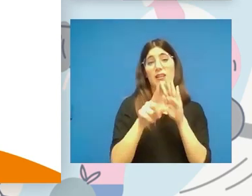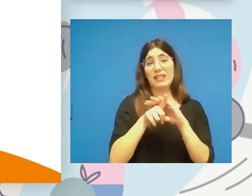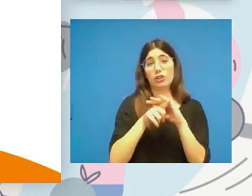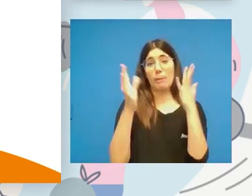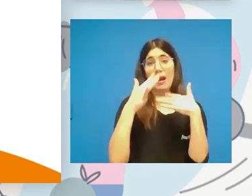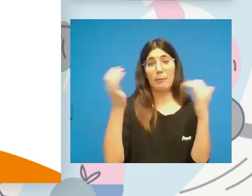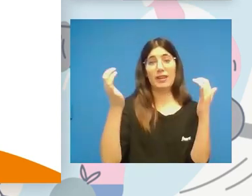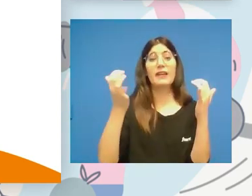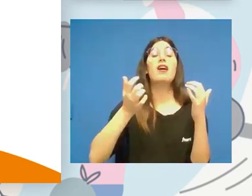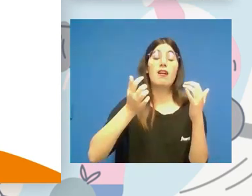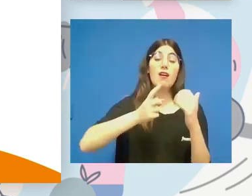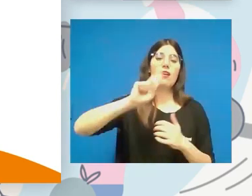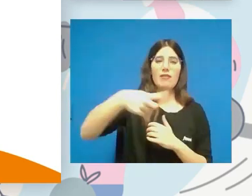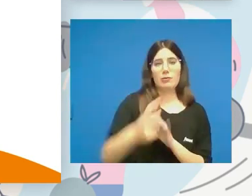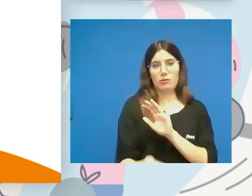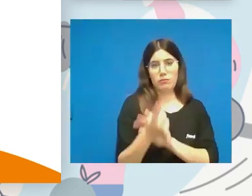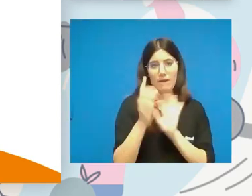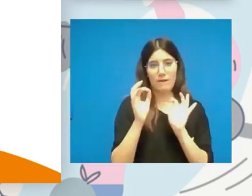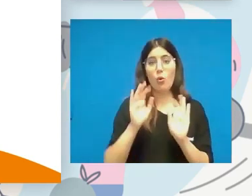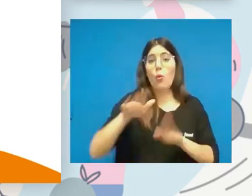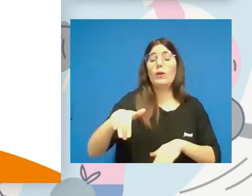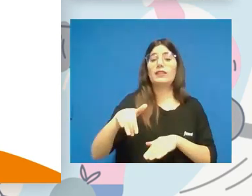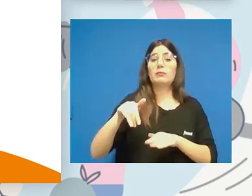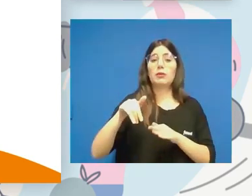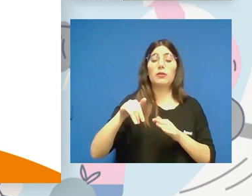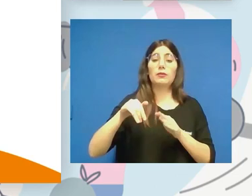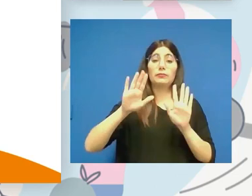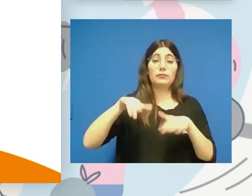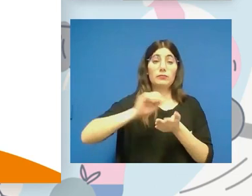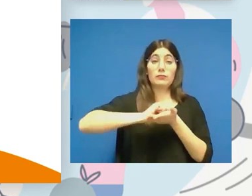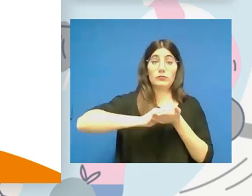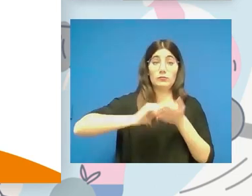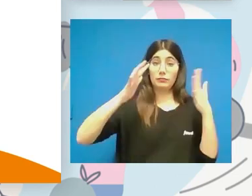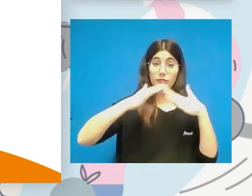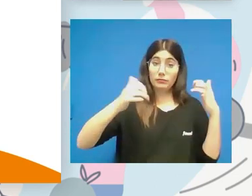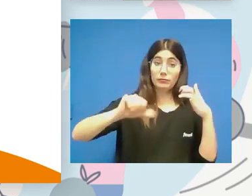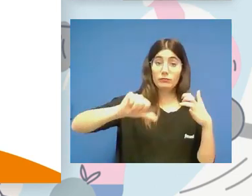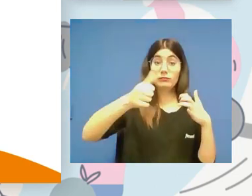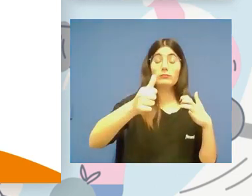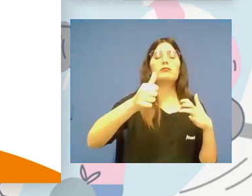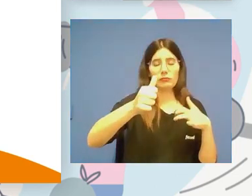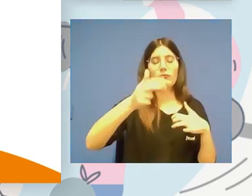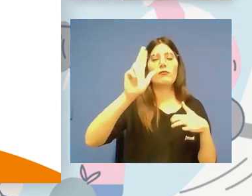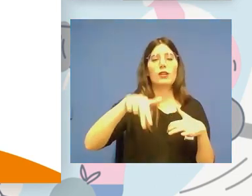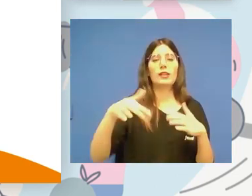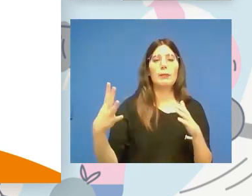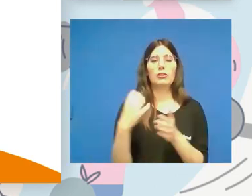ese, bueno, la última versión en que llegó al Parlamento, como os digo, también contó con todos